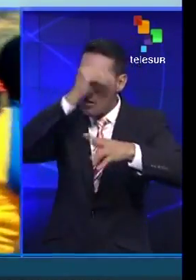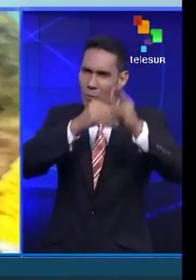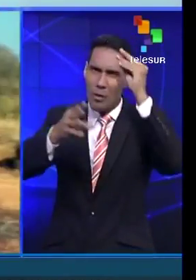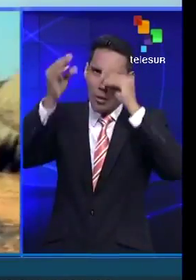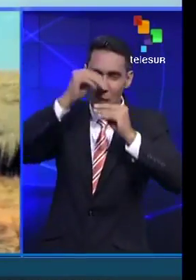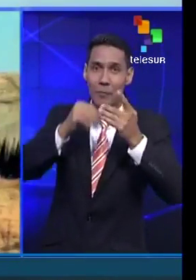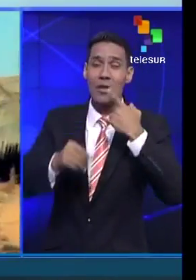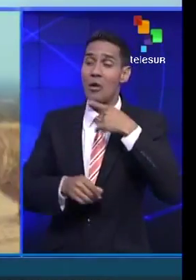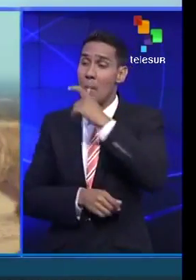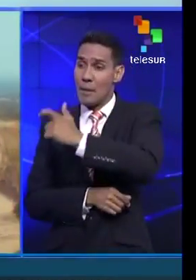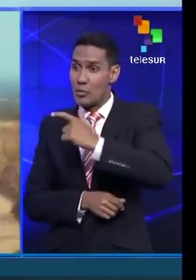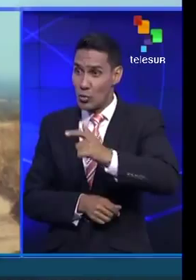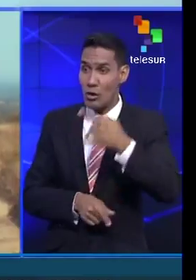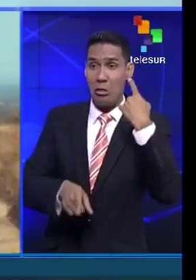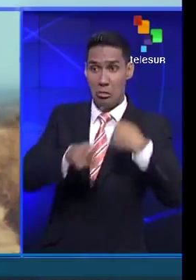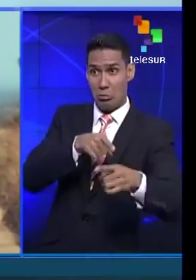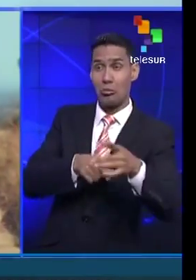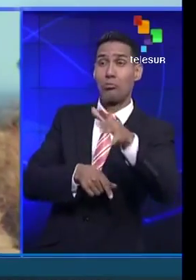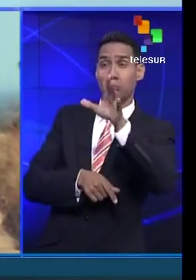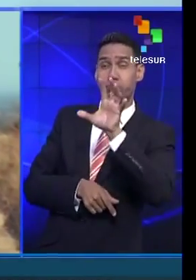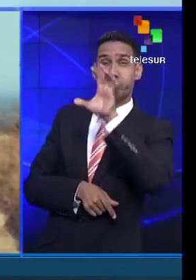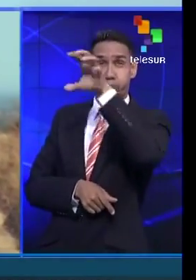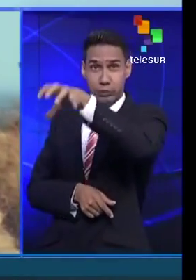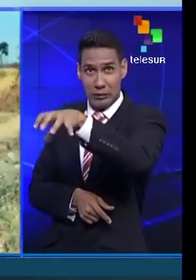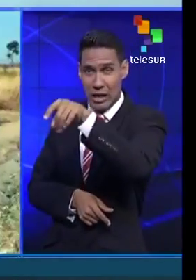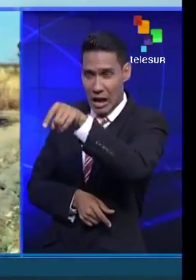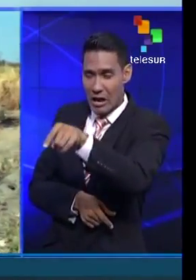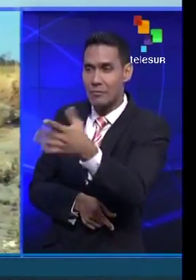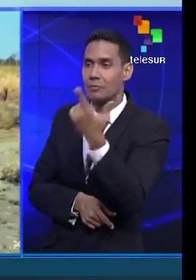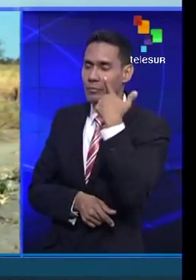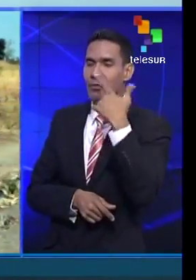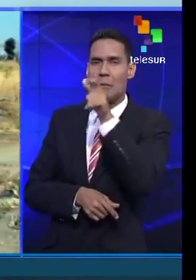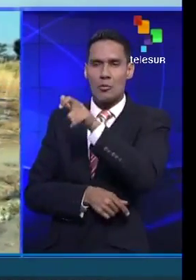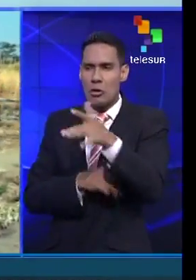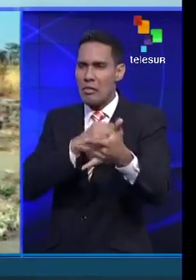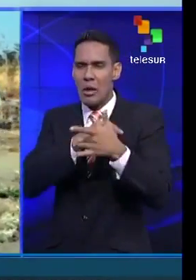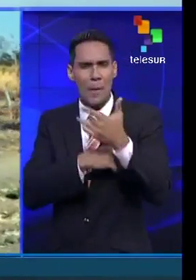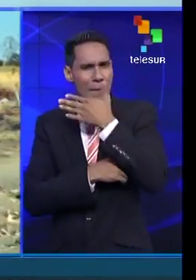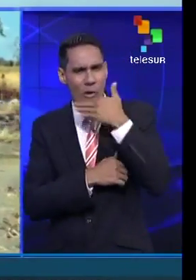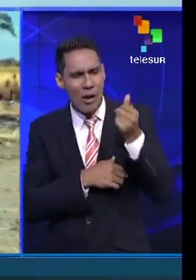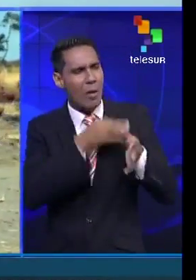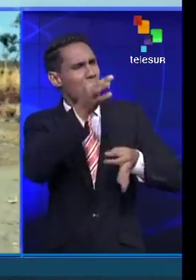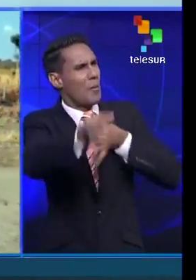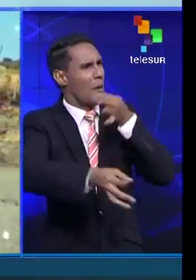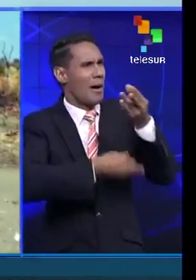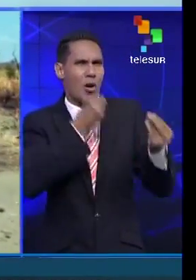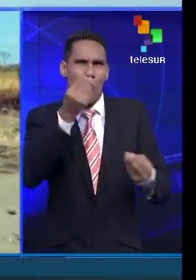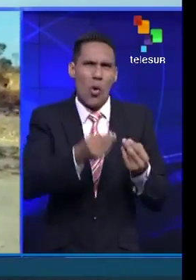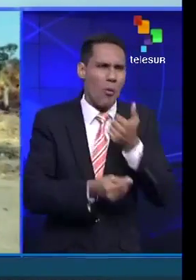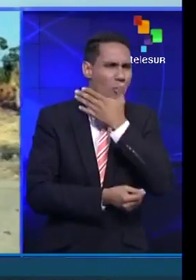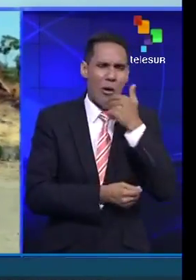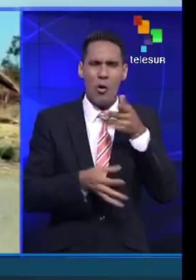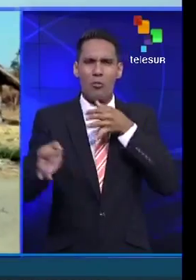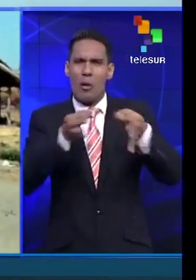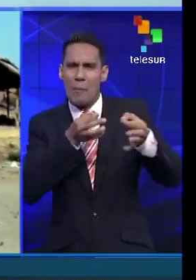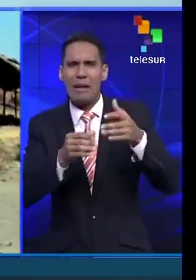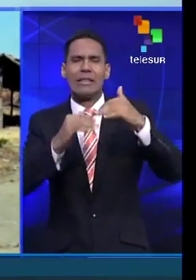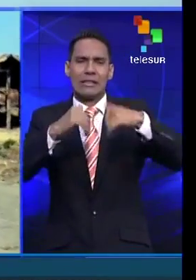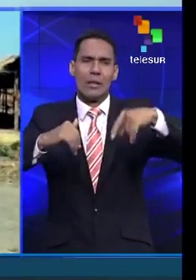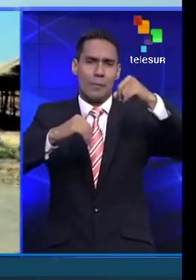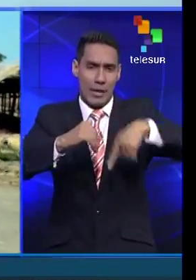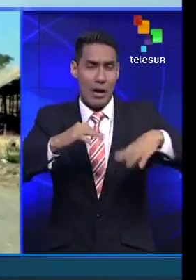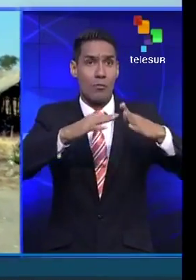100 instructores de la provincia de Nampula. Allá donde hay huertas hay técnicos para mejorar el rendimiento utilizando recursos locales.